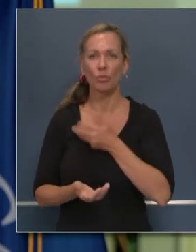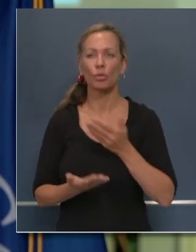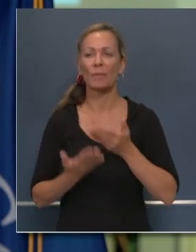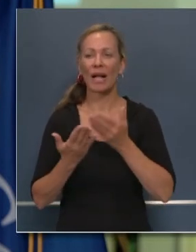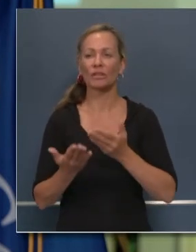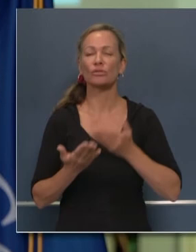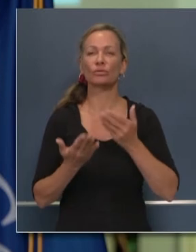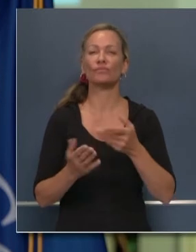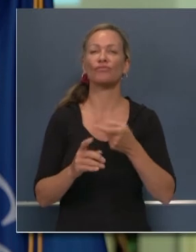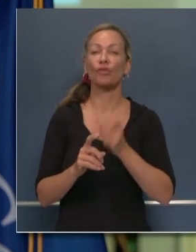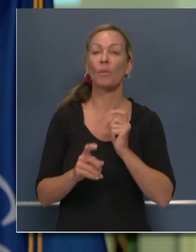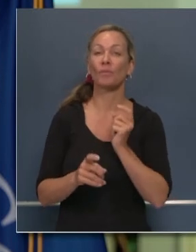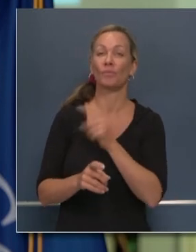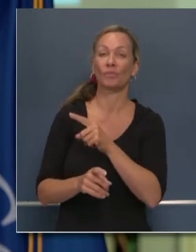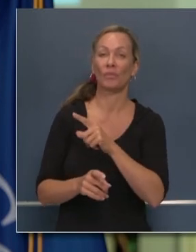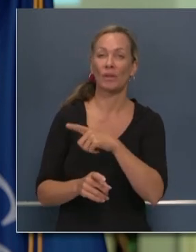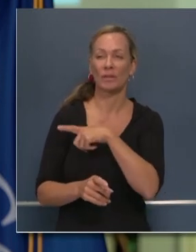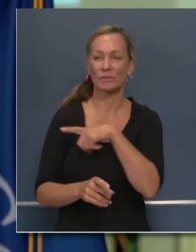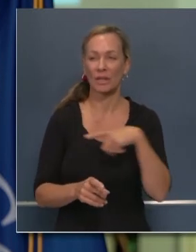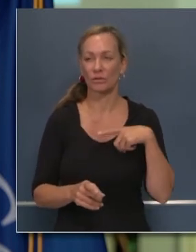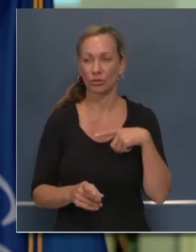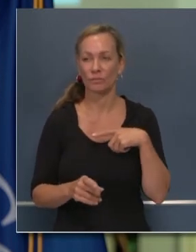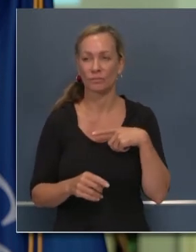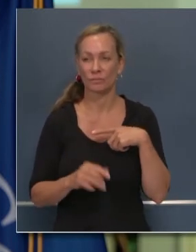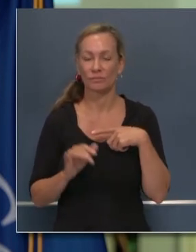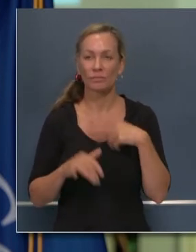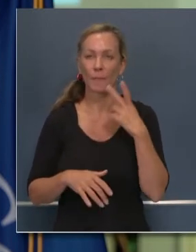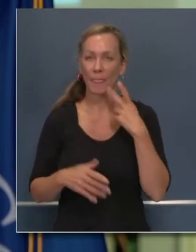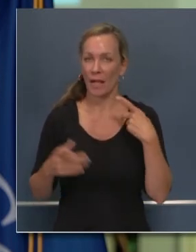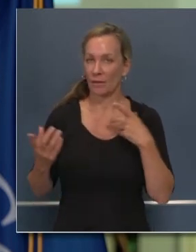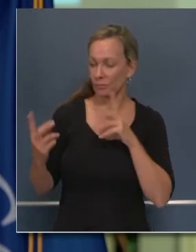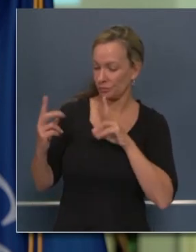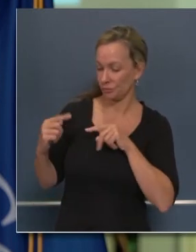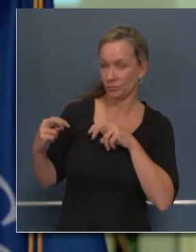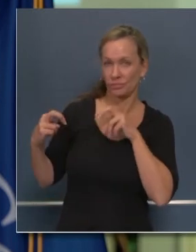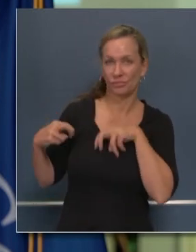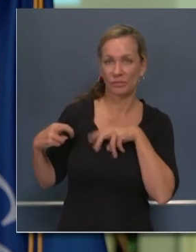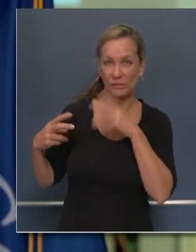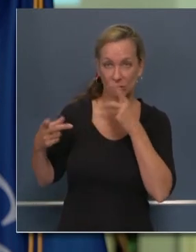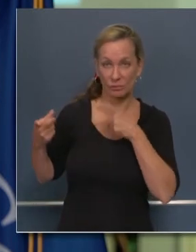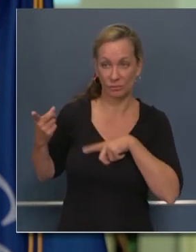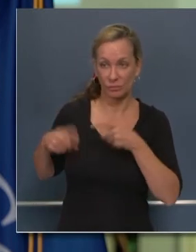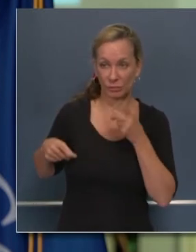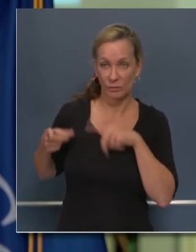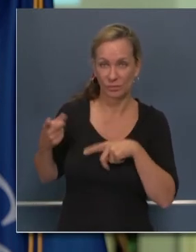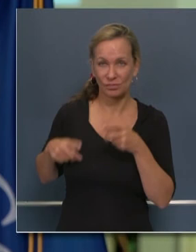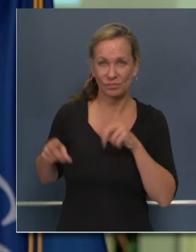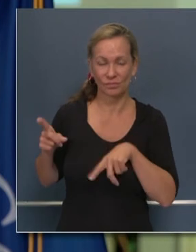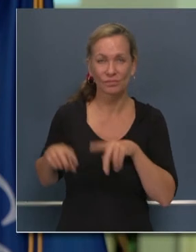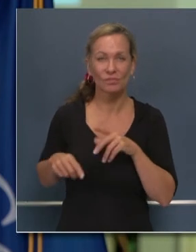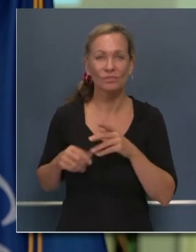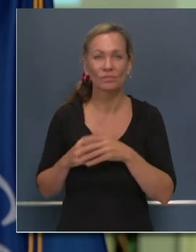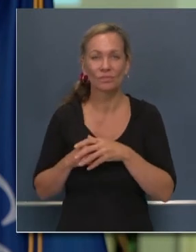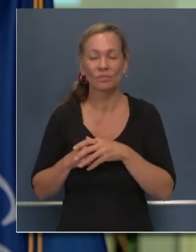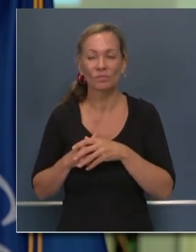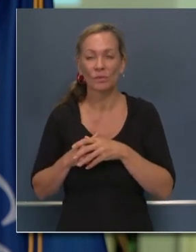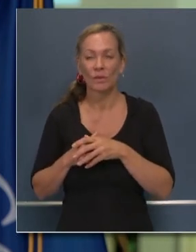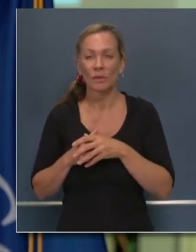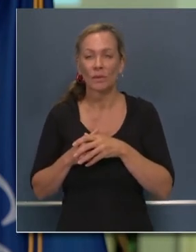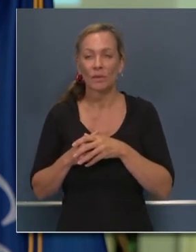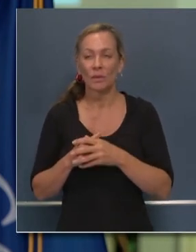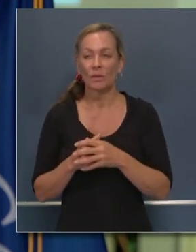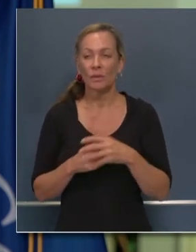alineadas en áreas de acuerdo, áreas en las que hemos estado trabajando. Solo les puedo decir que en el medio de este proceso,